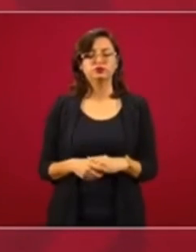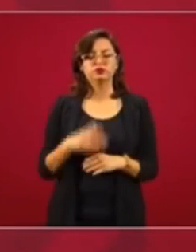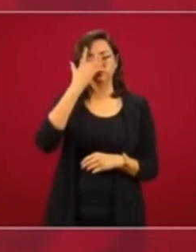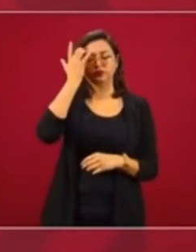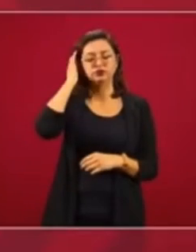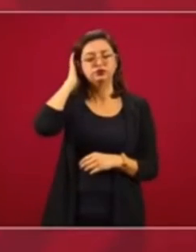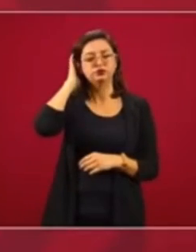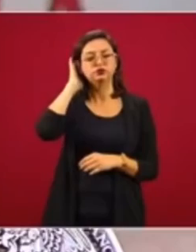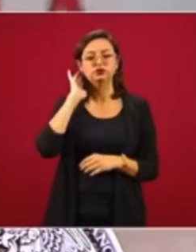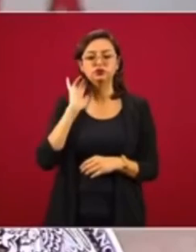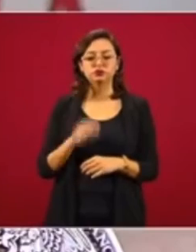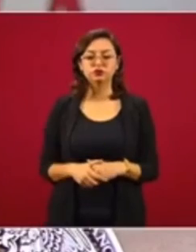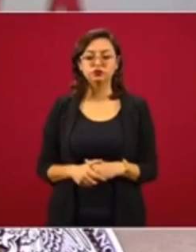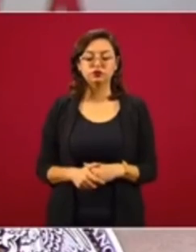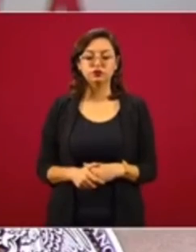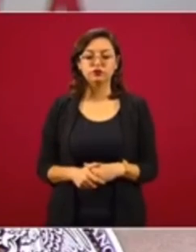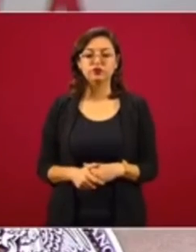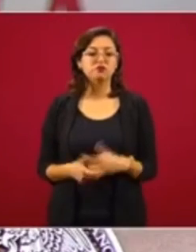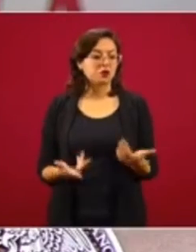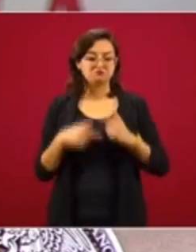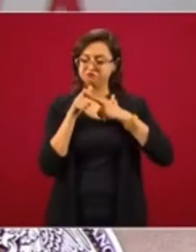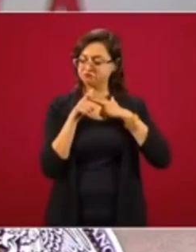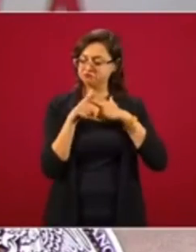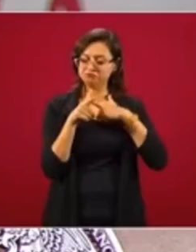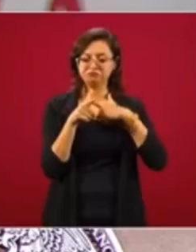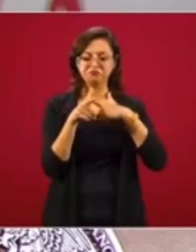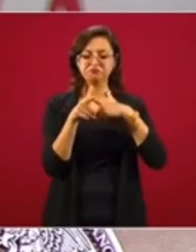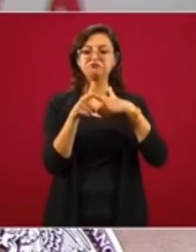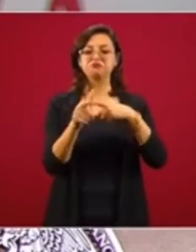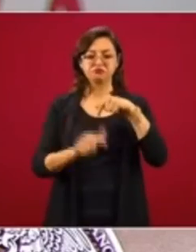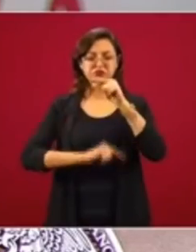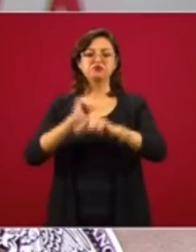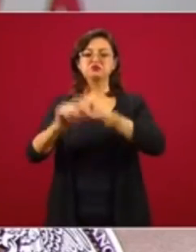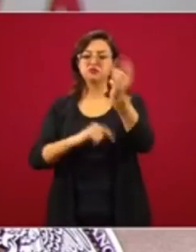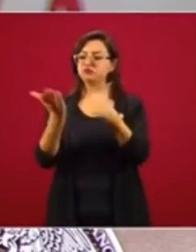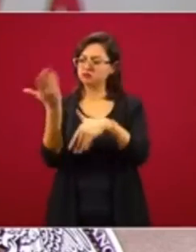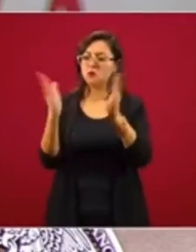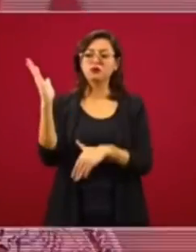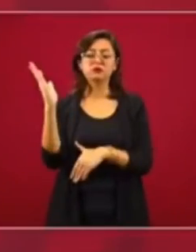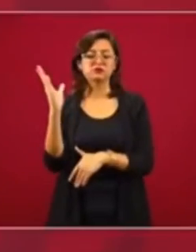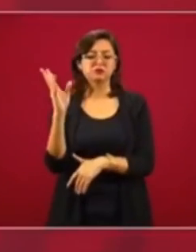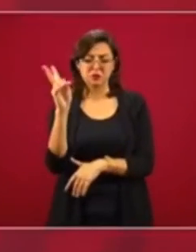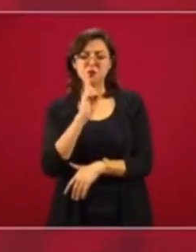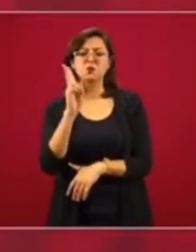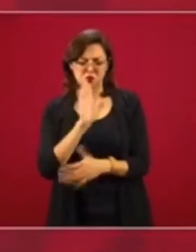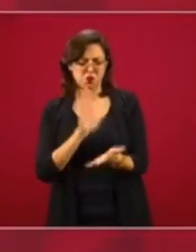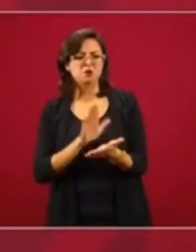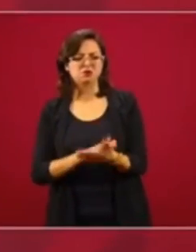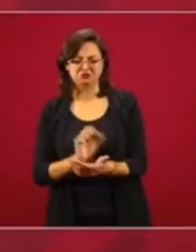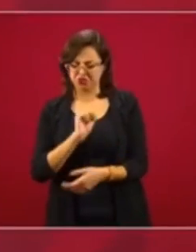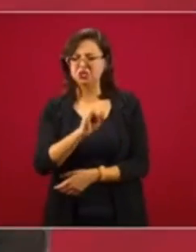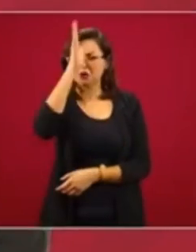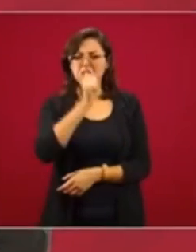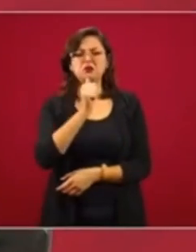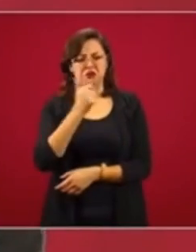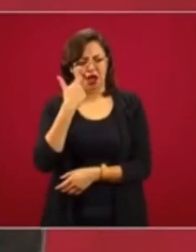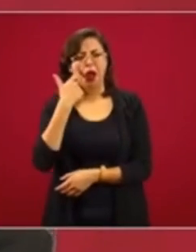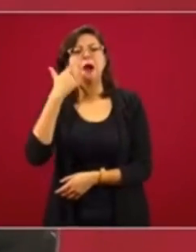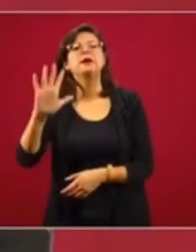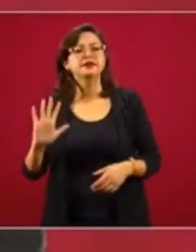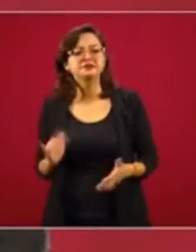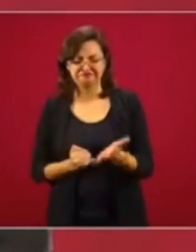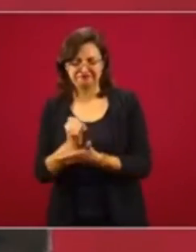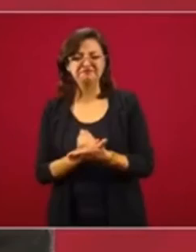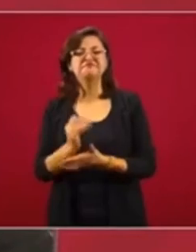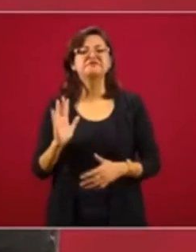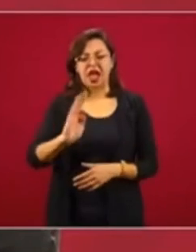Si seguimos de esta manera, vamos a lograr la recuperación. Y a las pruebas me remito, acepto el desafío. Porque lo